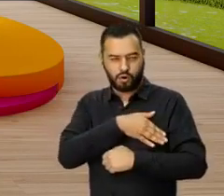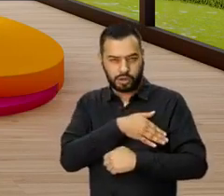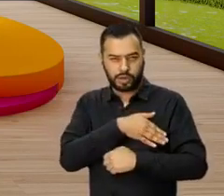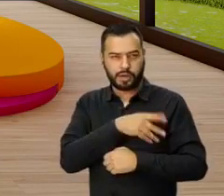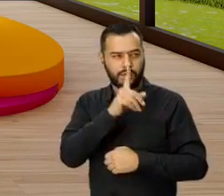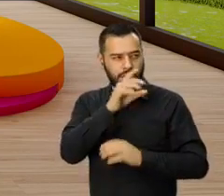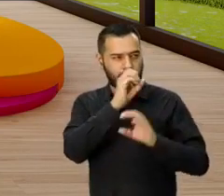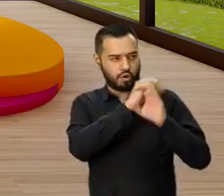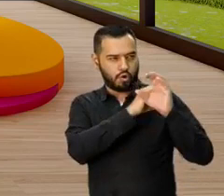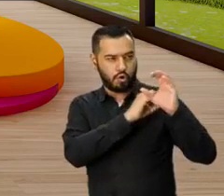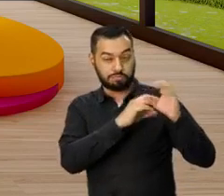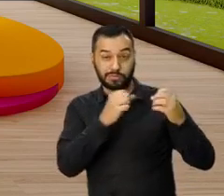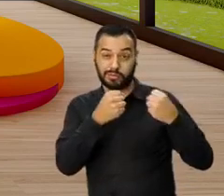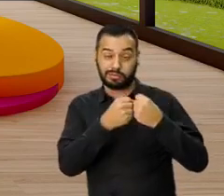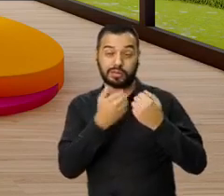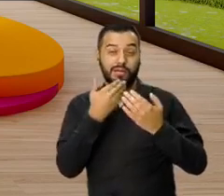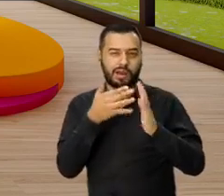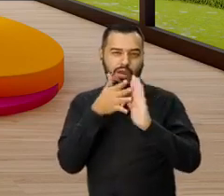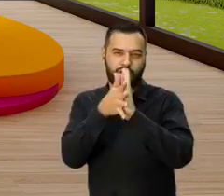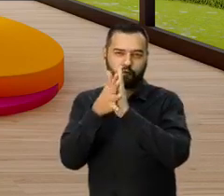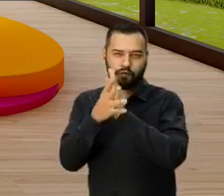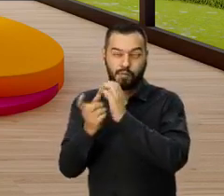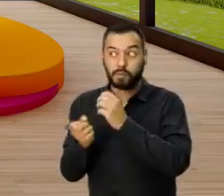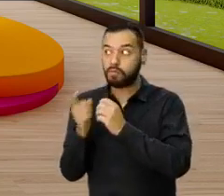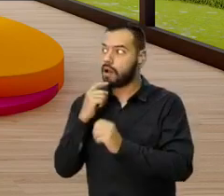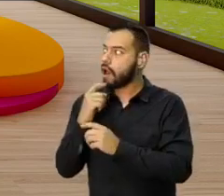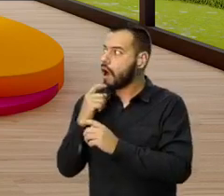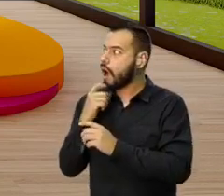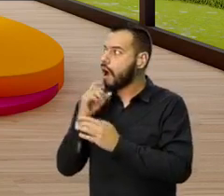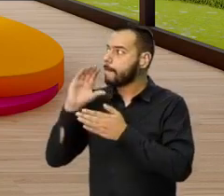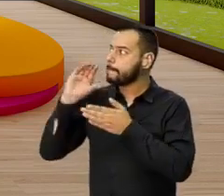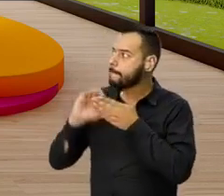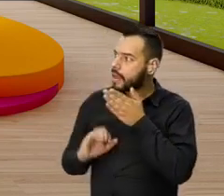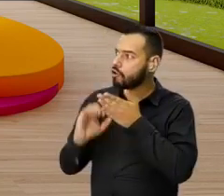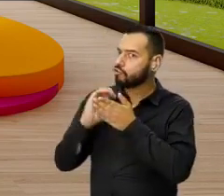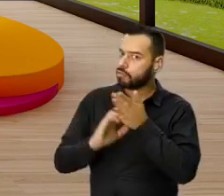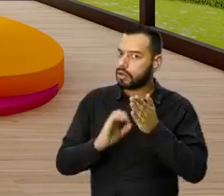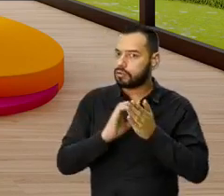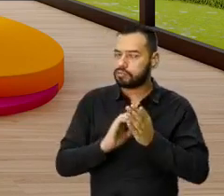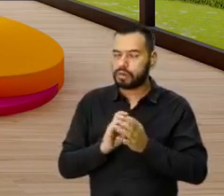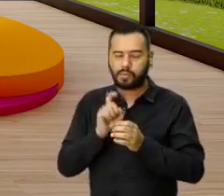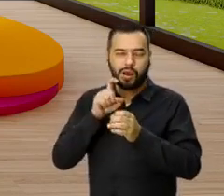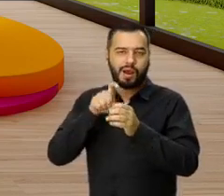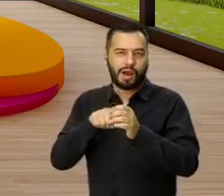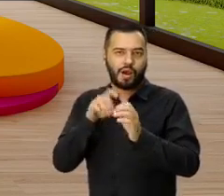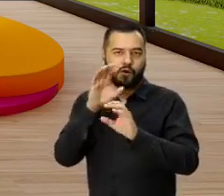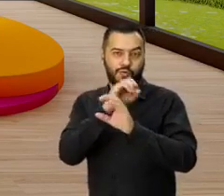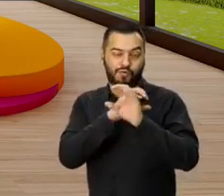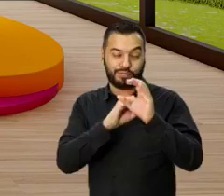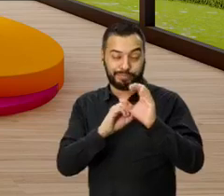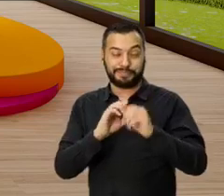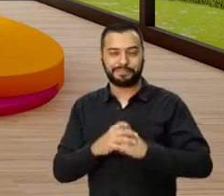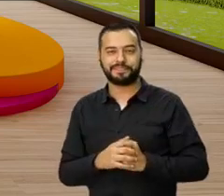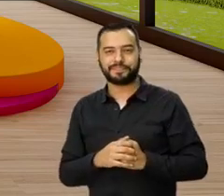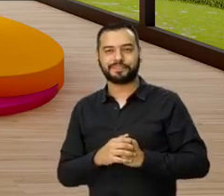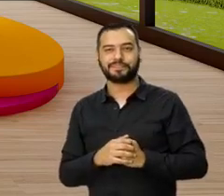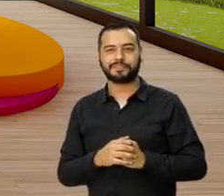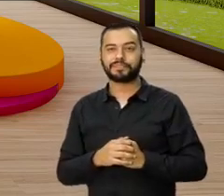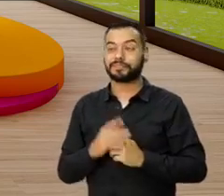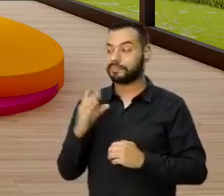Constructora Bolívar, y Compensar para los beneficiarios que tienen en este momento afiliación a la caja de compensación, Compensar.